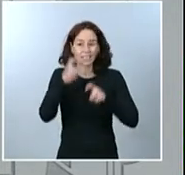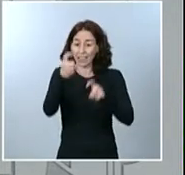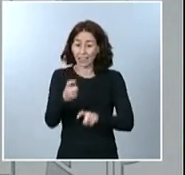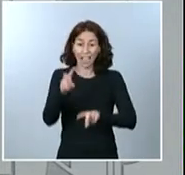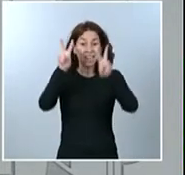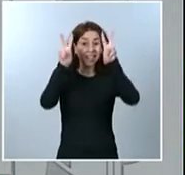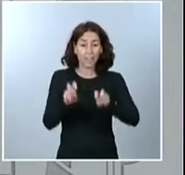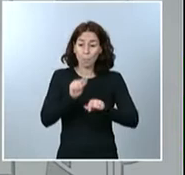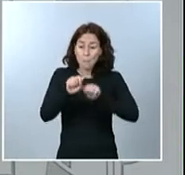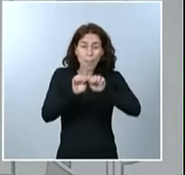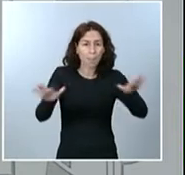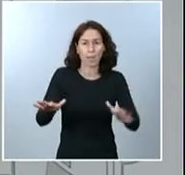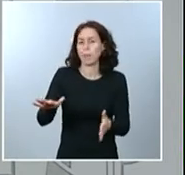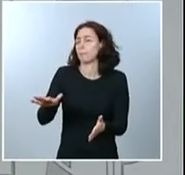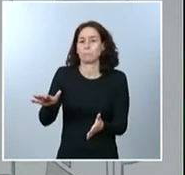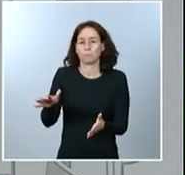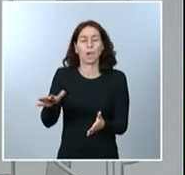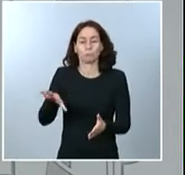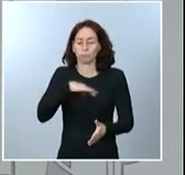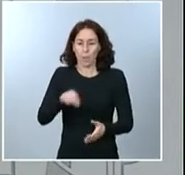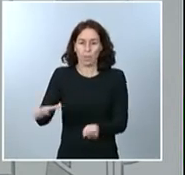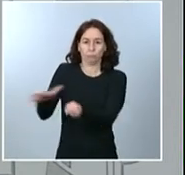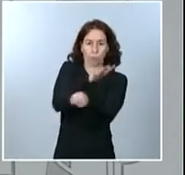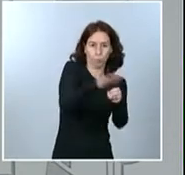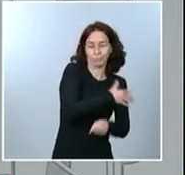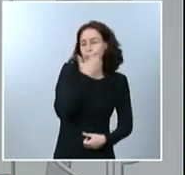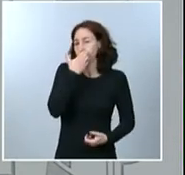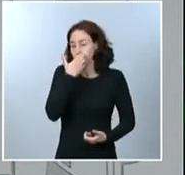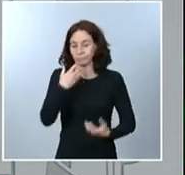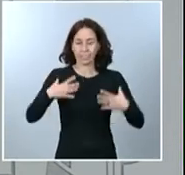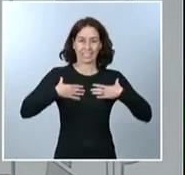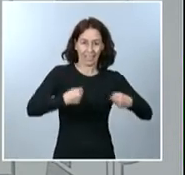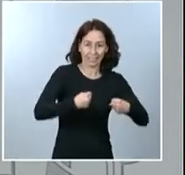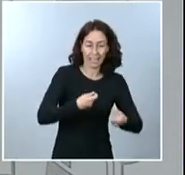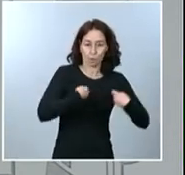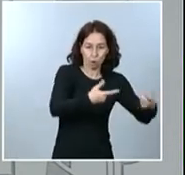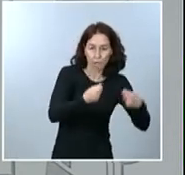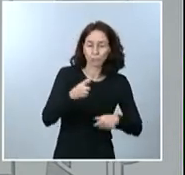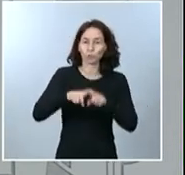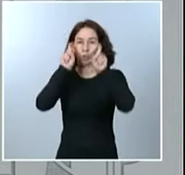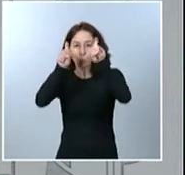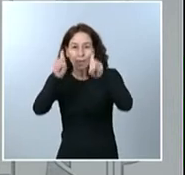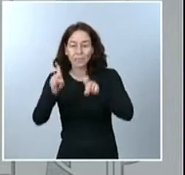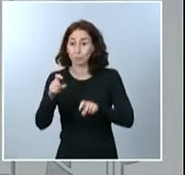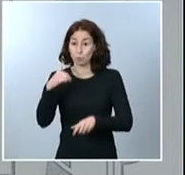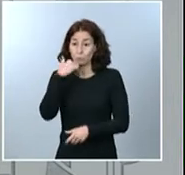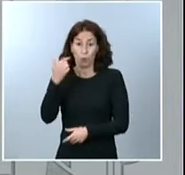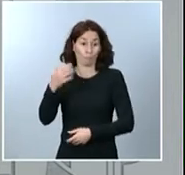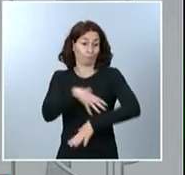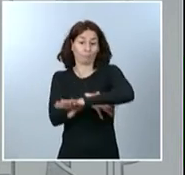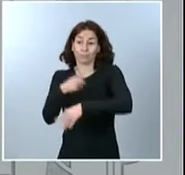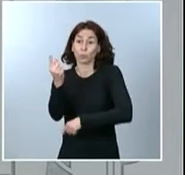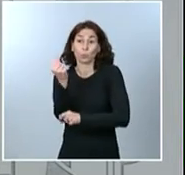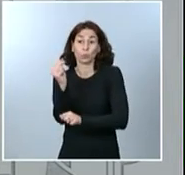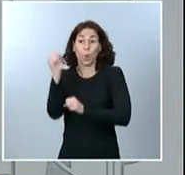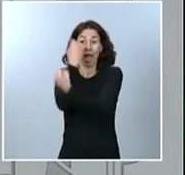financiar, por ejemplo, el incremento de gasto sanitario, el gasto educativo, compensar la caída de ingresos y sentar las bases para la recuperación económica